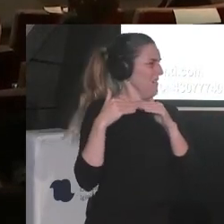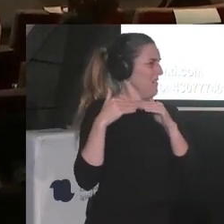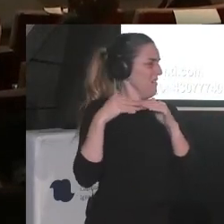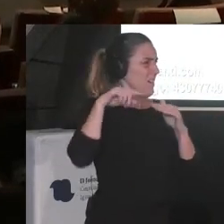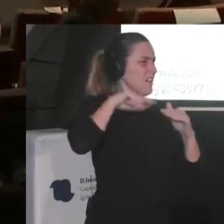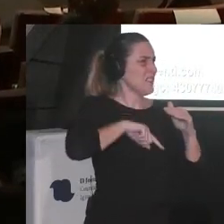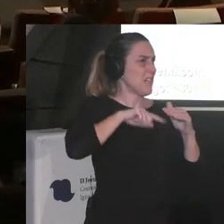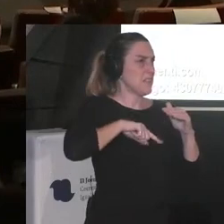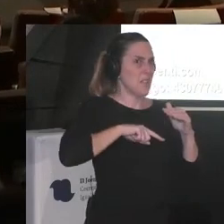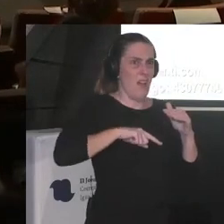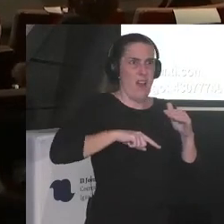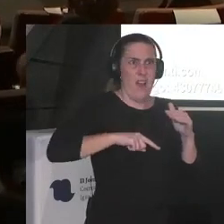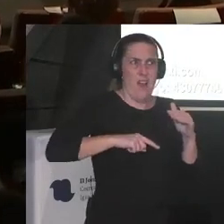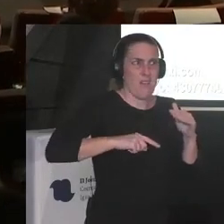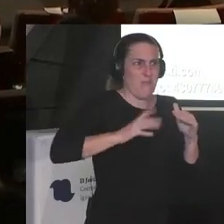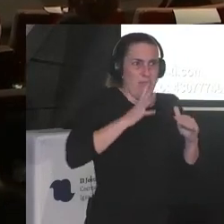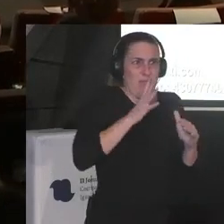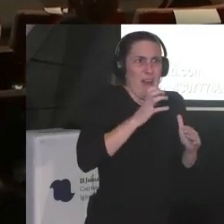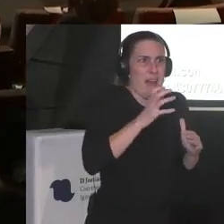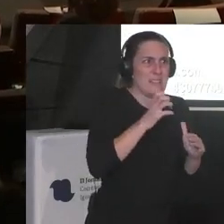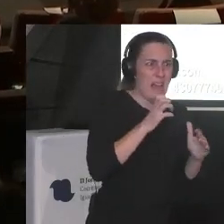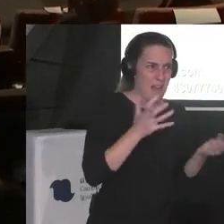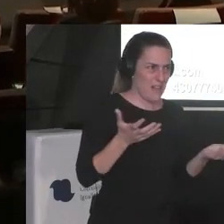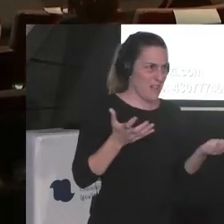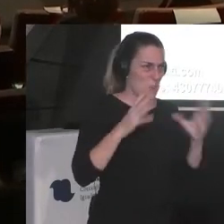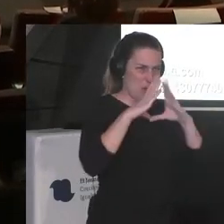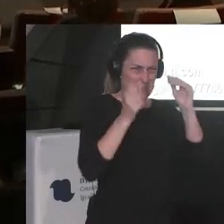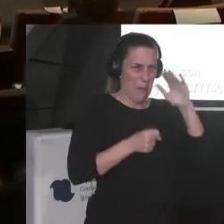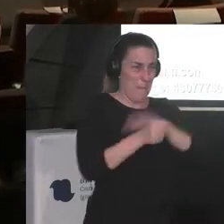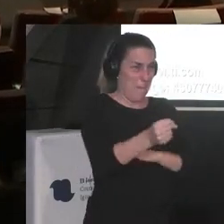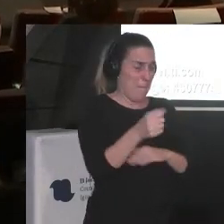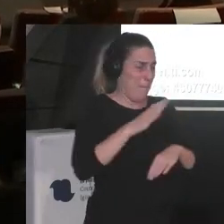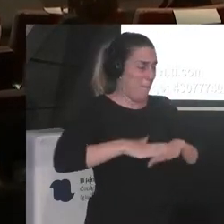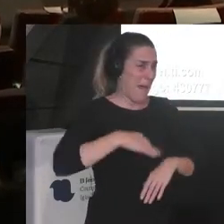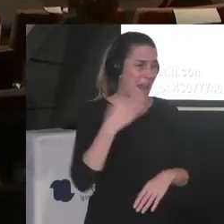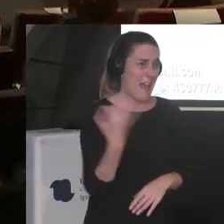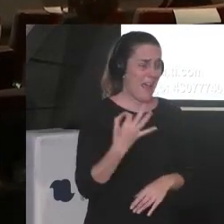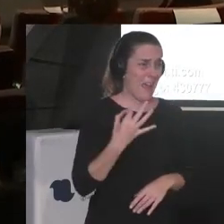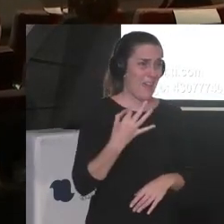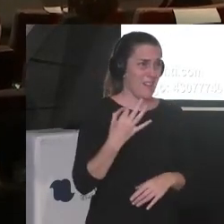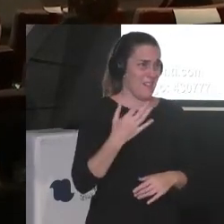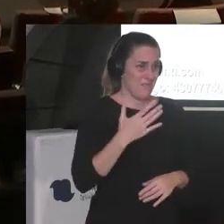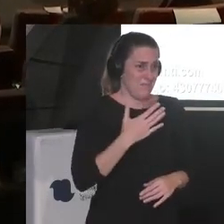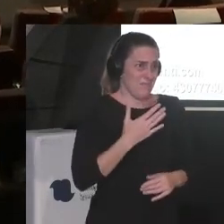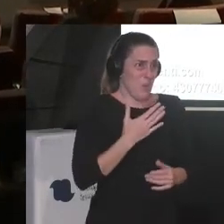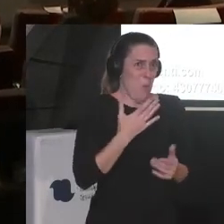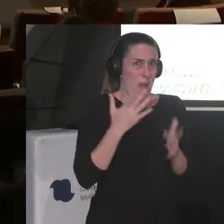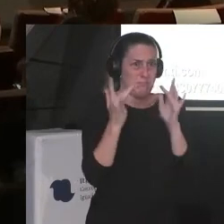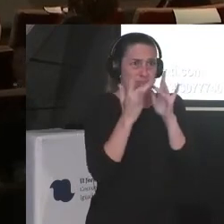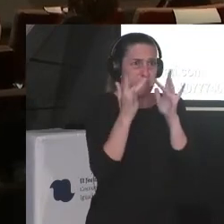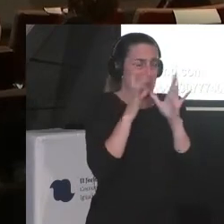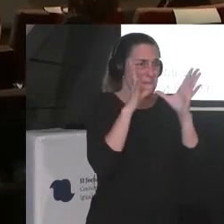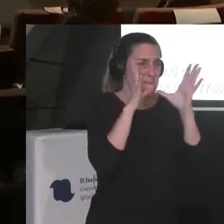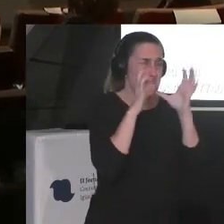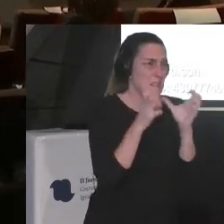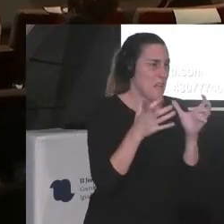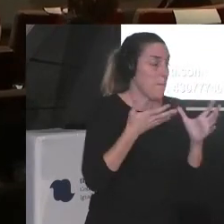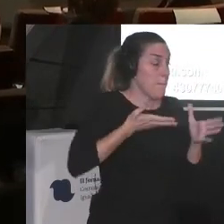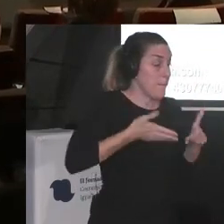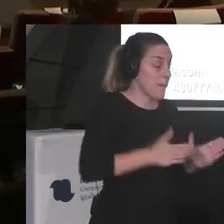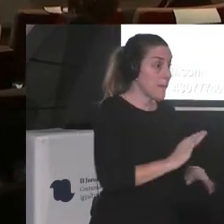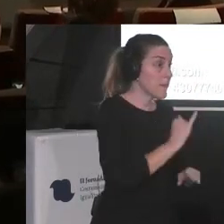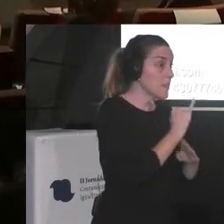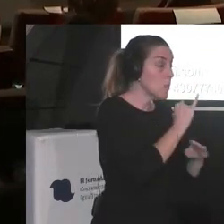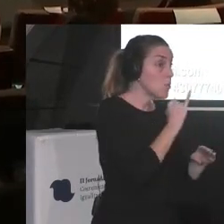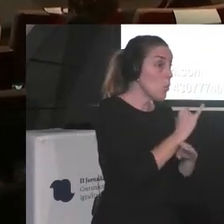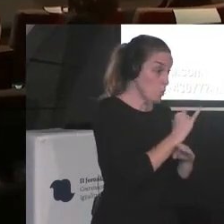quiere estudiar en la universidad si te tratan como el orto o sea yo lo sé porque mi hija estudia en el instituto y desde el principio me ha